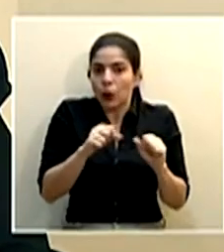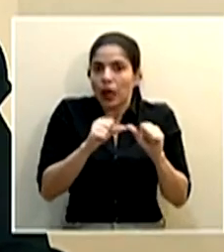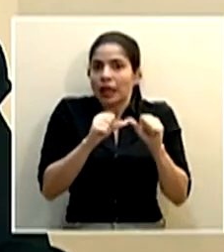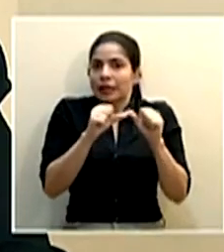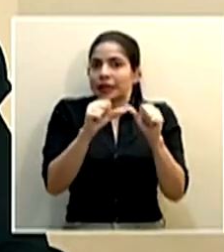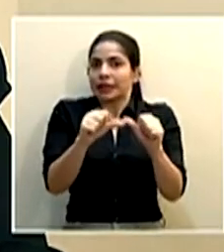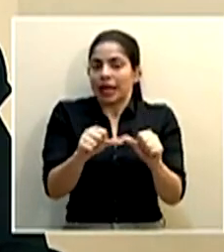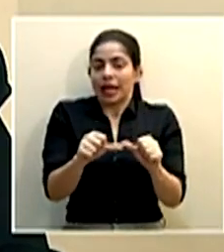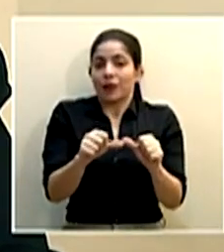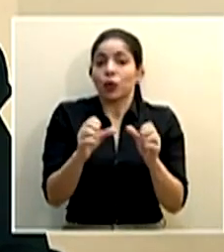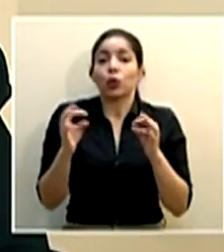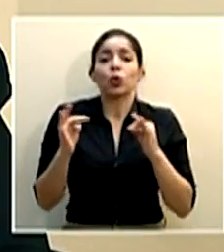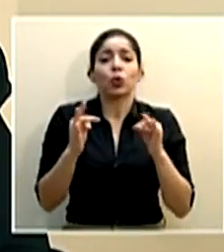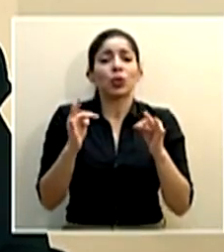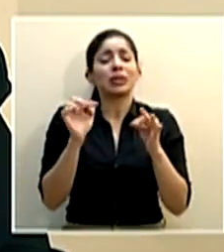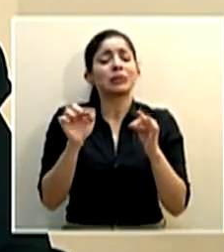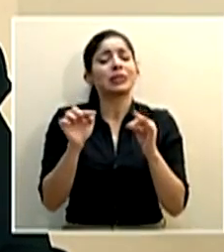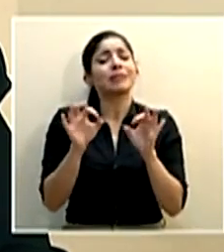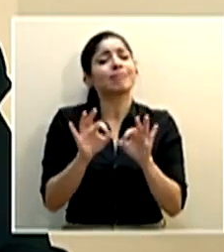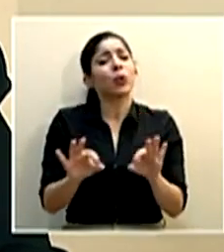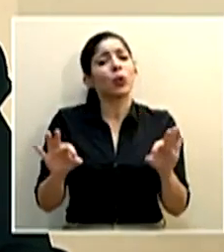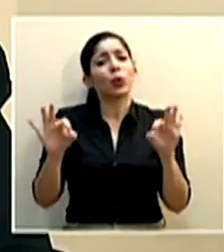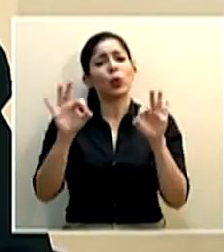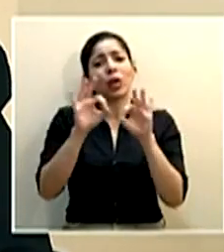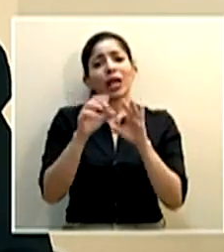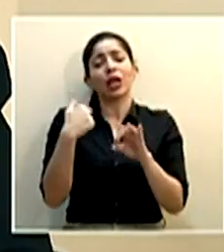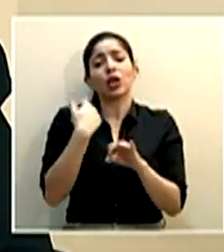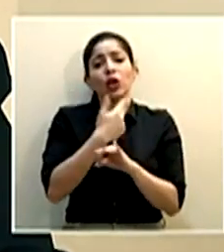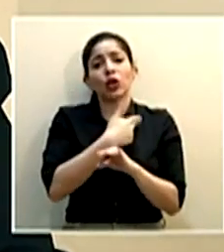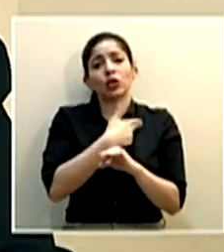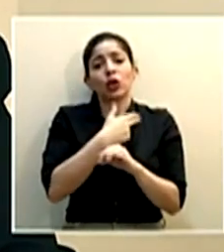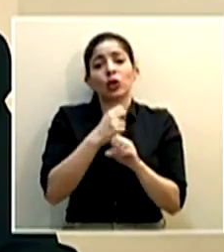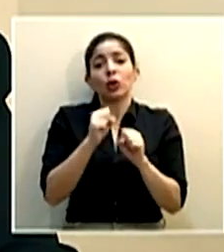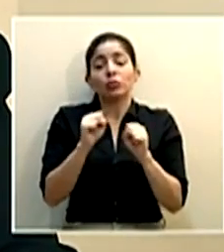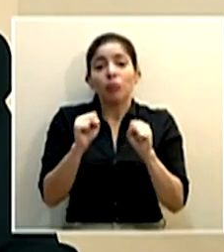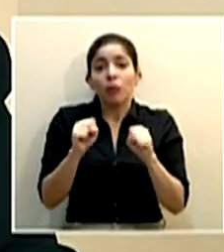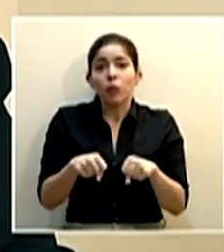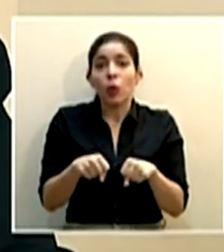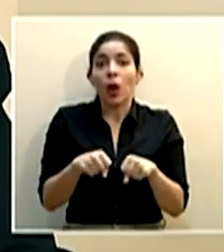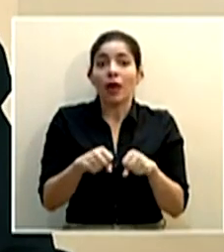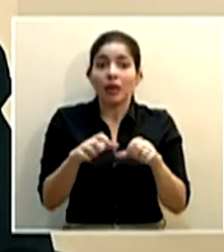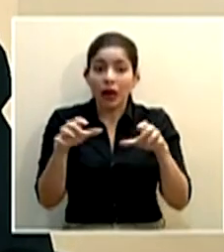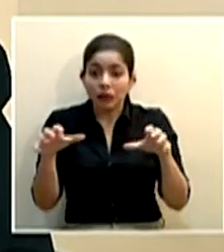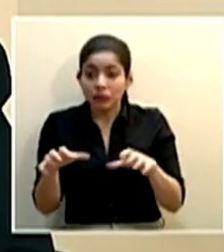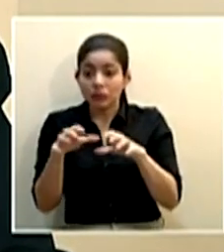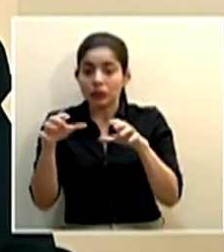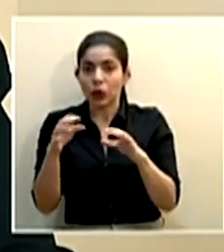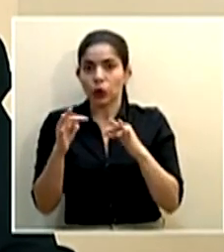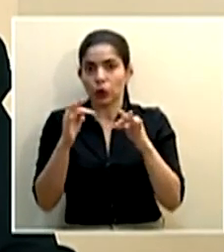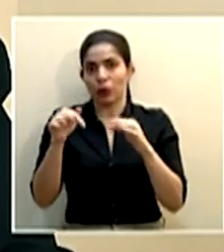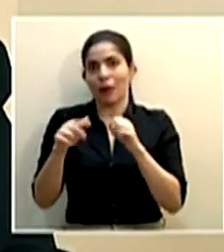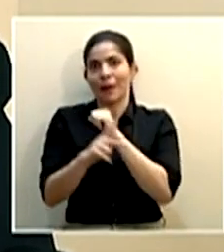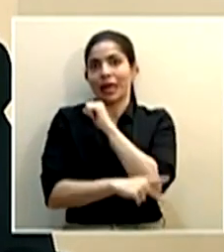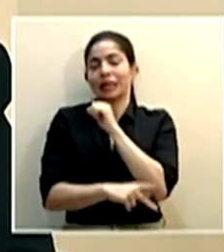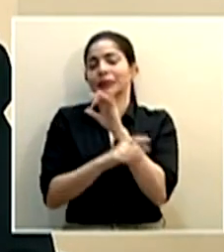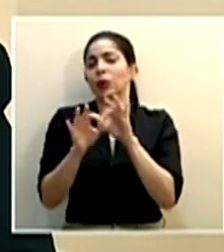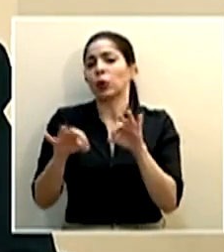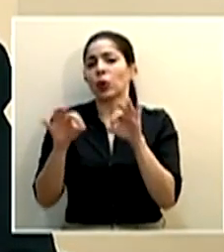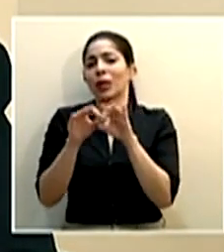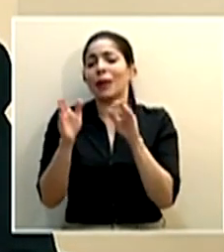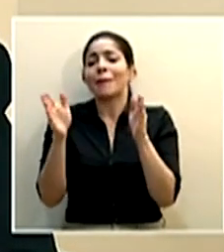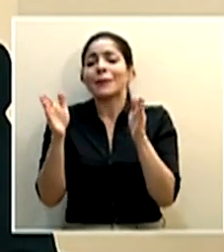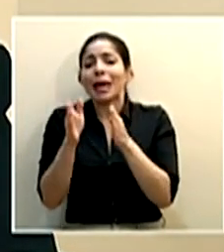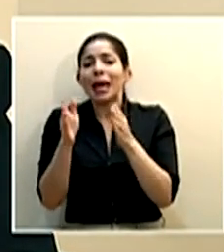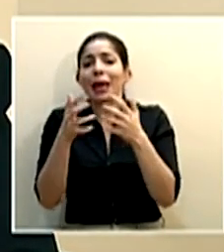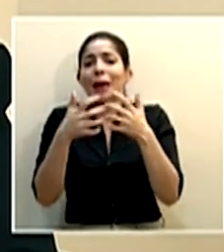el turismo es muy importante que nosotros podamos activarlo en el país son pequeñas y